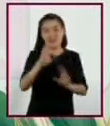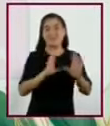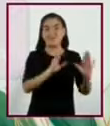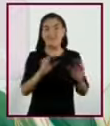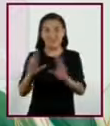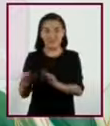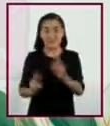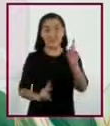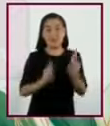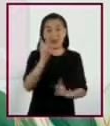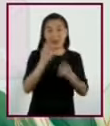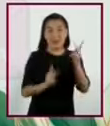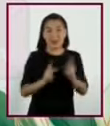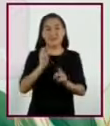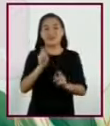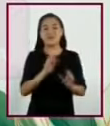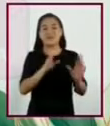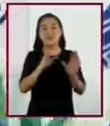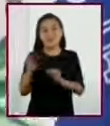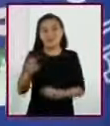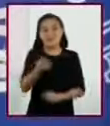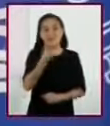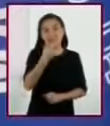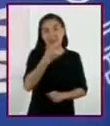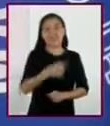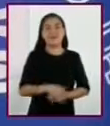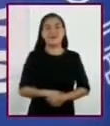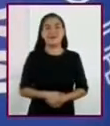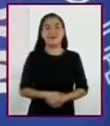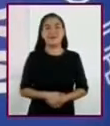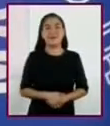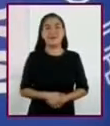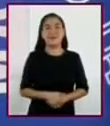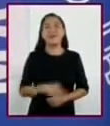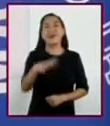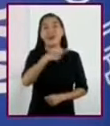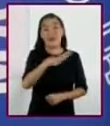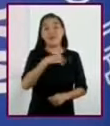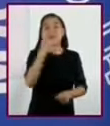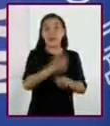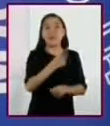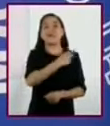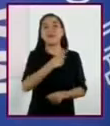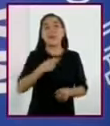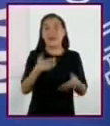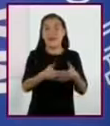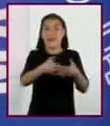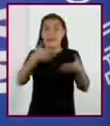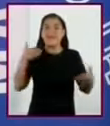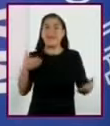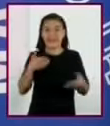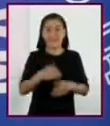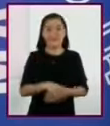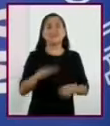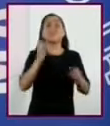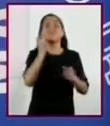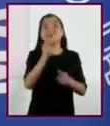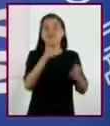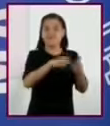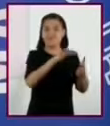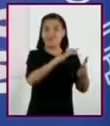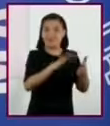Plantas medicinales. Fitoterapia clásica. Tendremos primero que hacer anticipaciones sobre el texto.